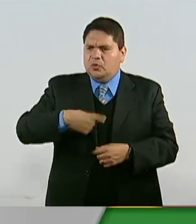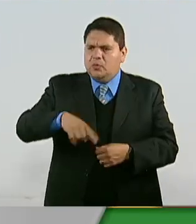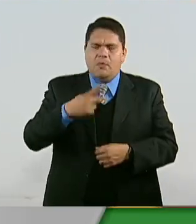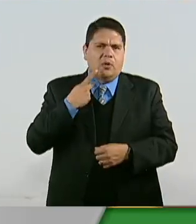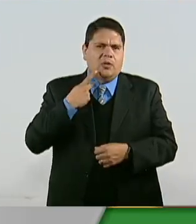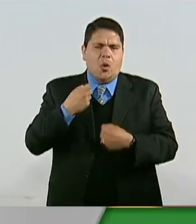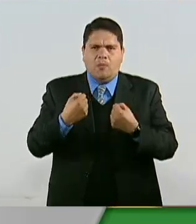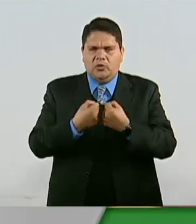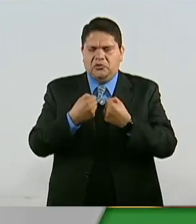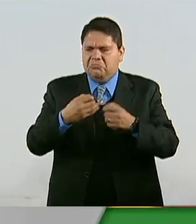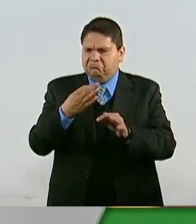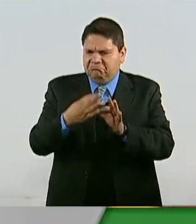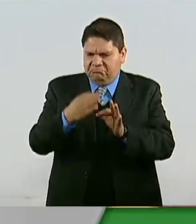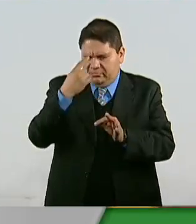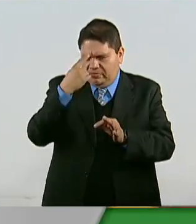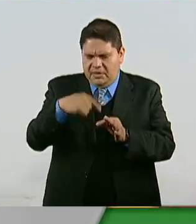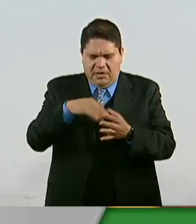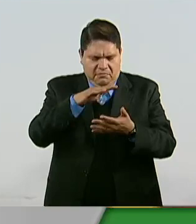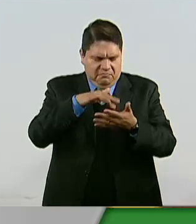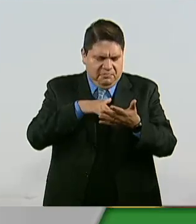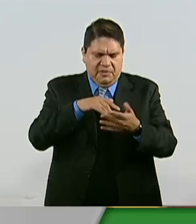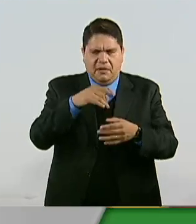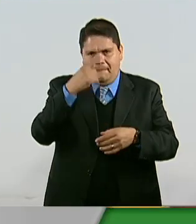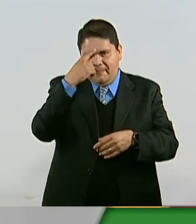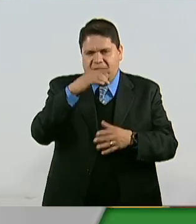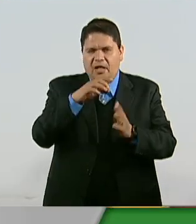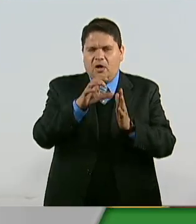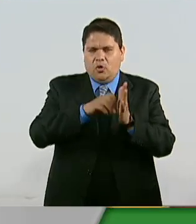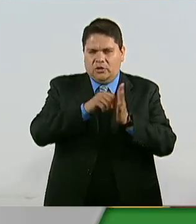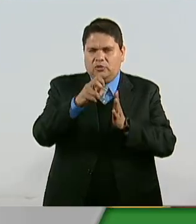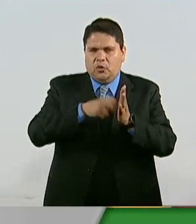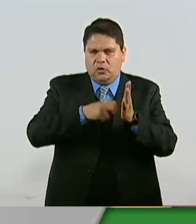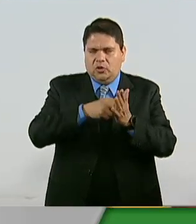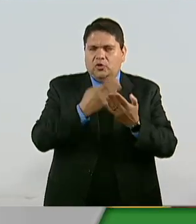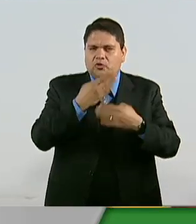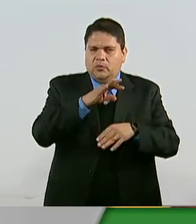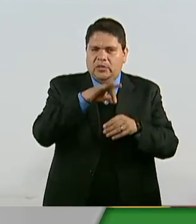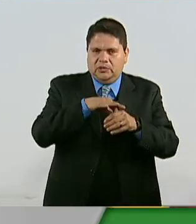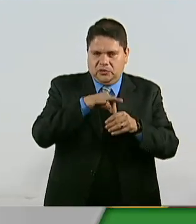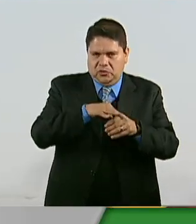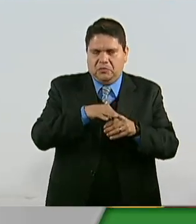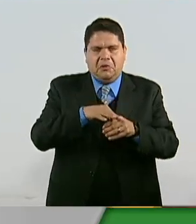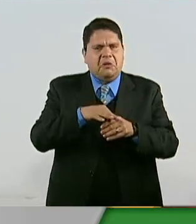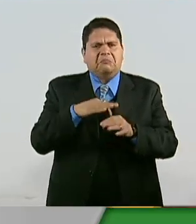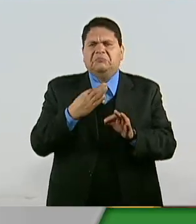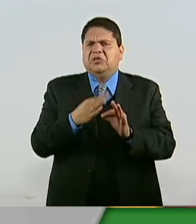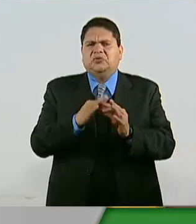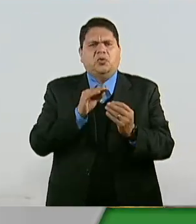para votar el dictamen de reforma constitucional en el momento en que se someta a discusión del Pleno.